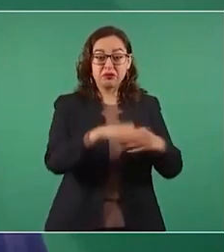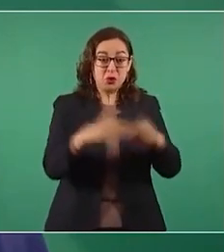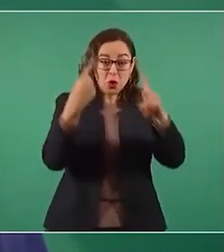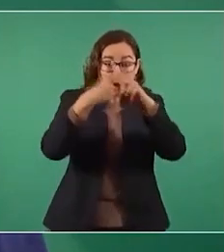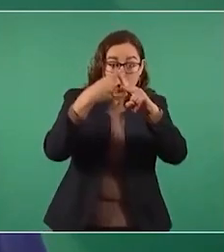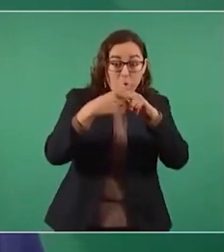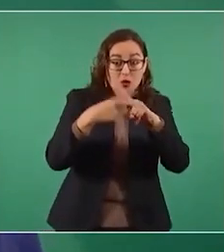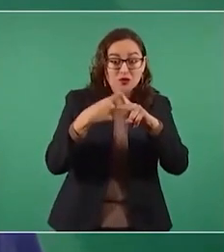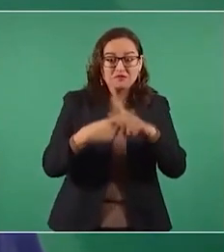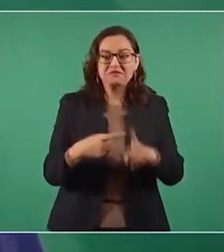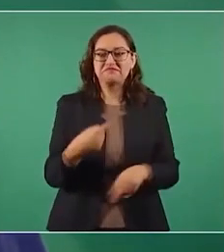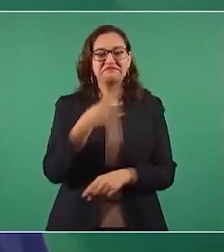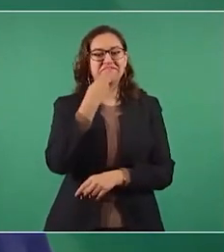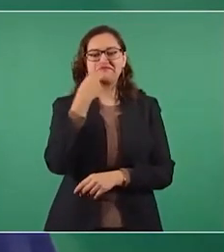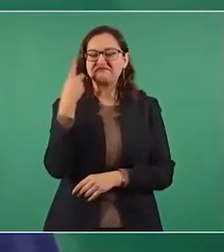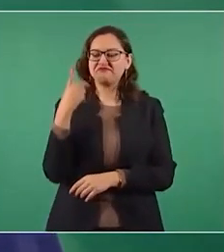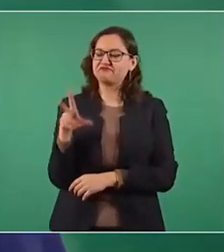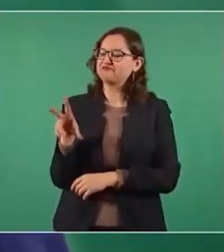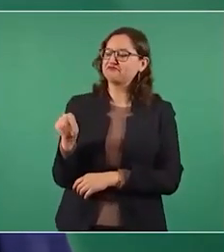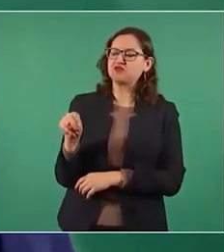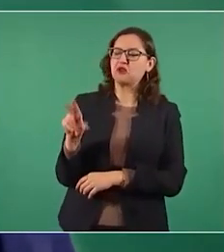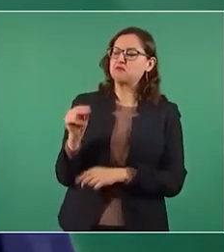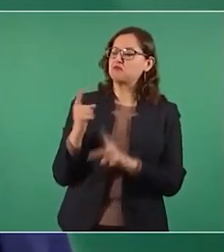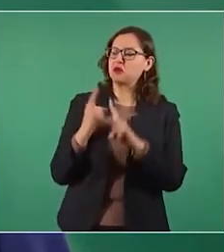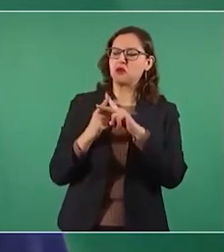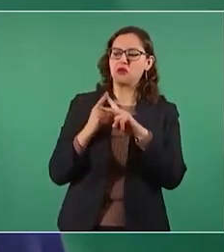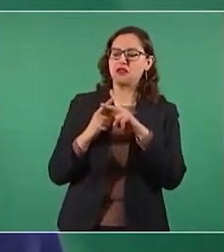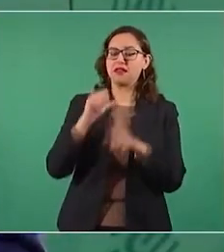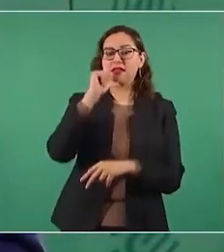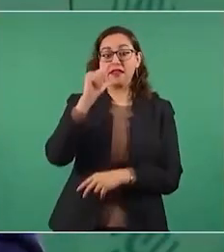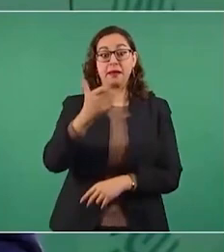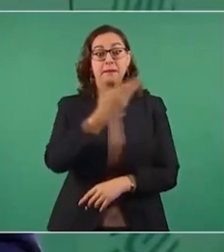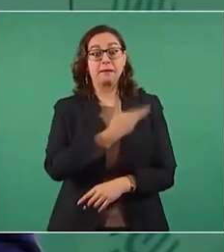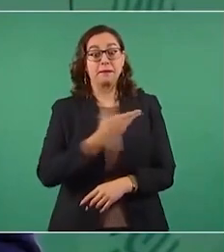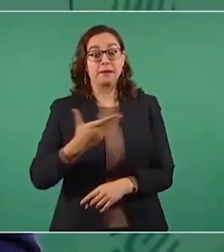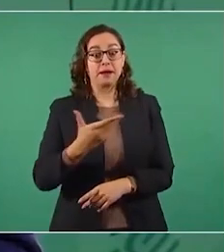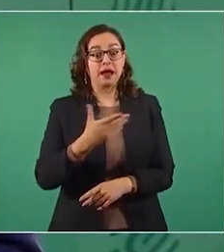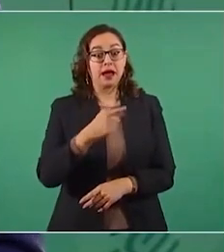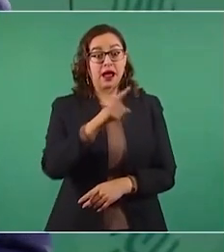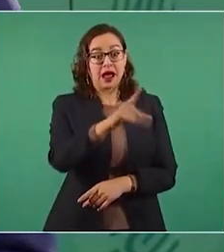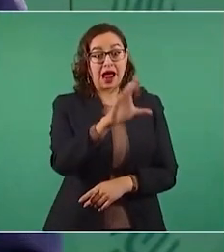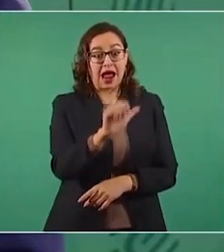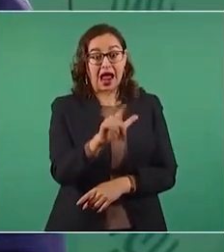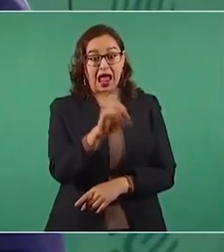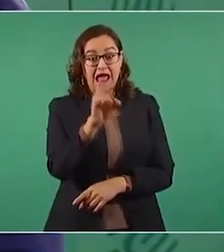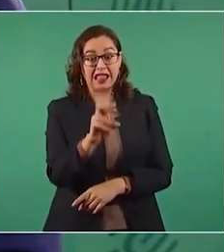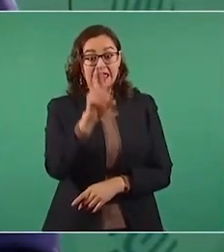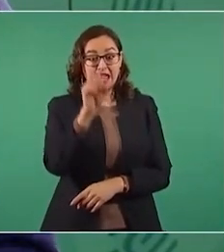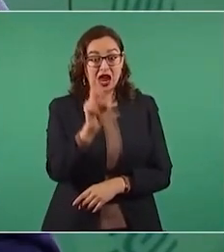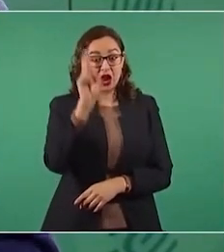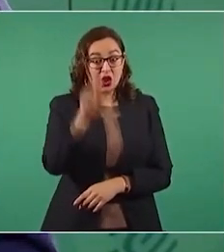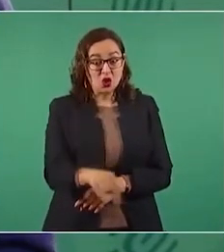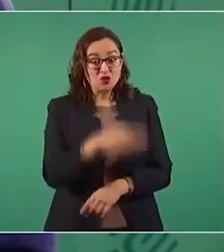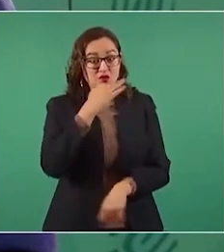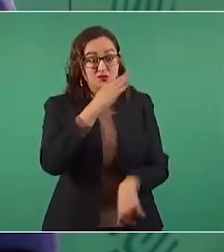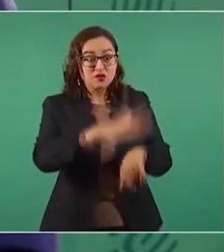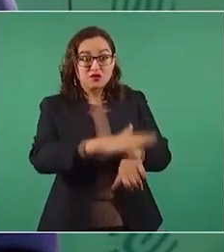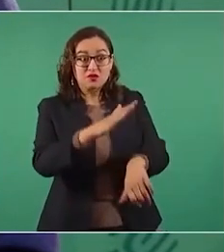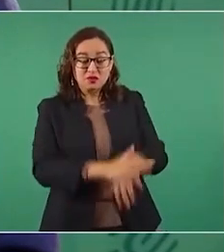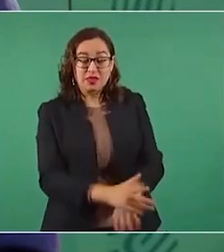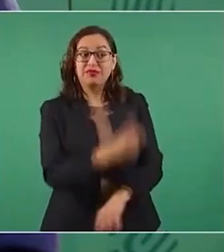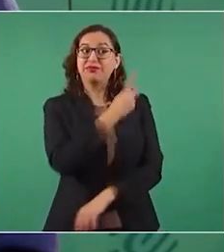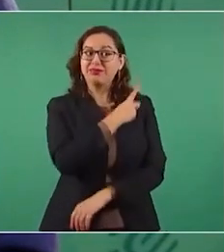Hasta le escribí una carta a Calderón diciéndole esto es lo más conveniente.